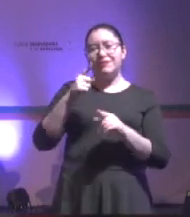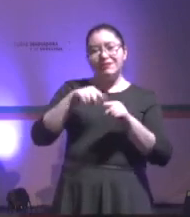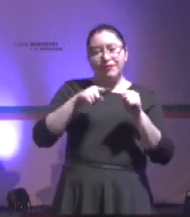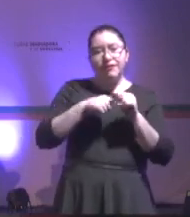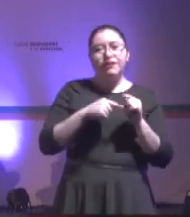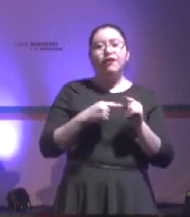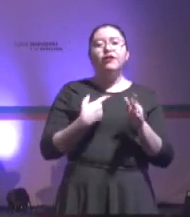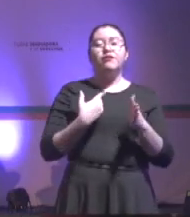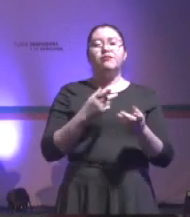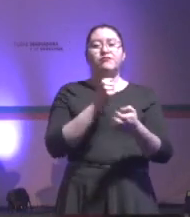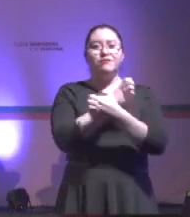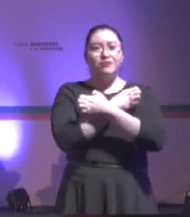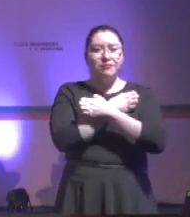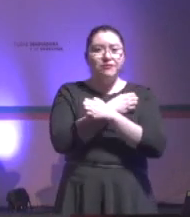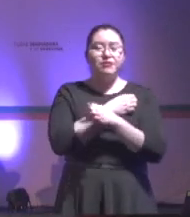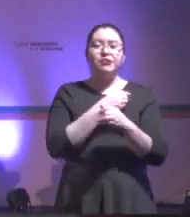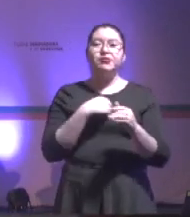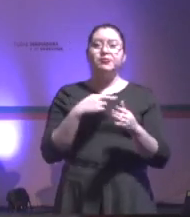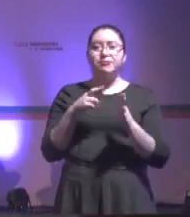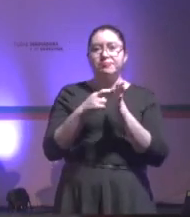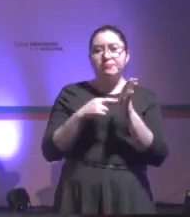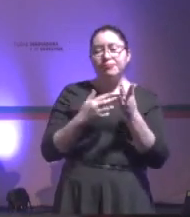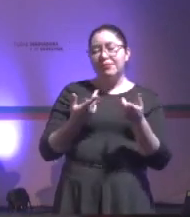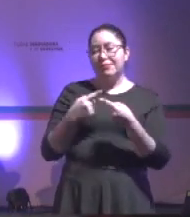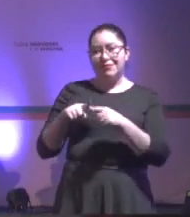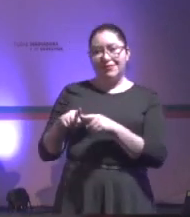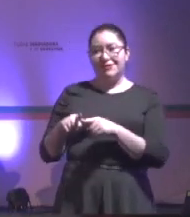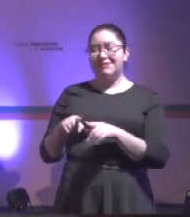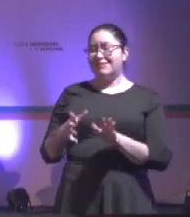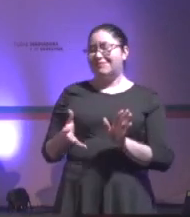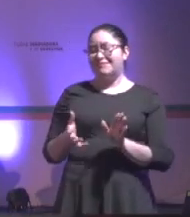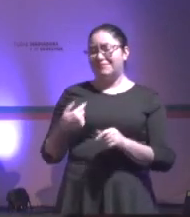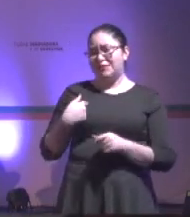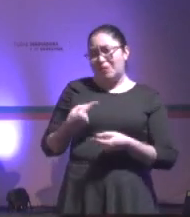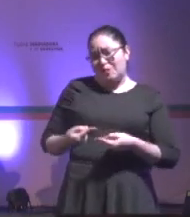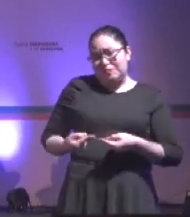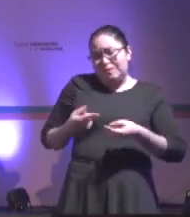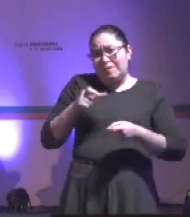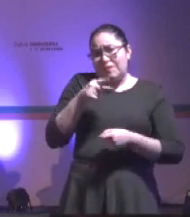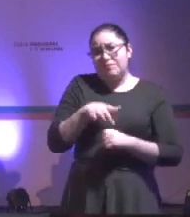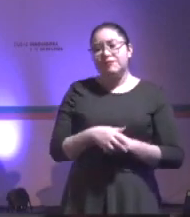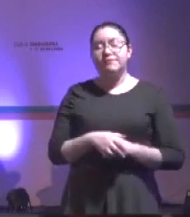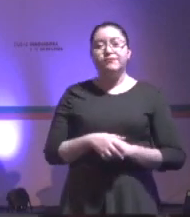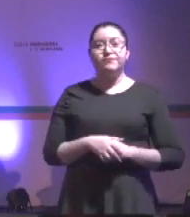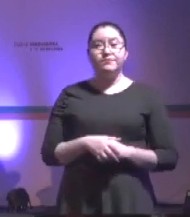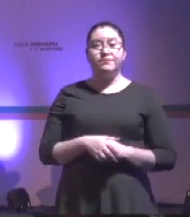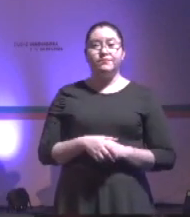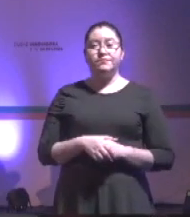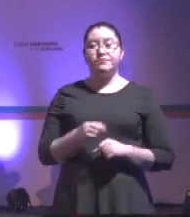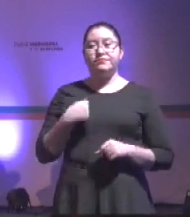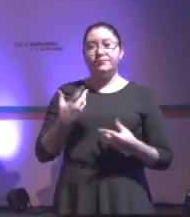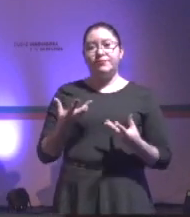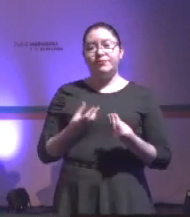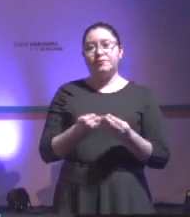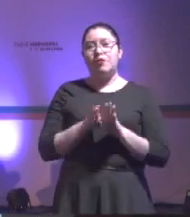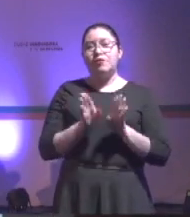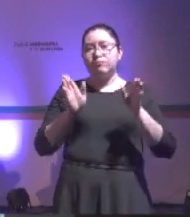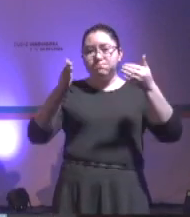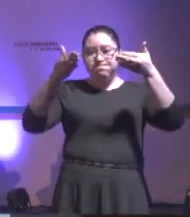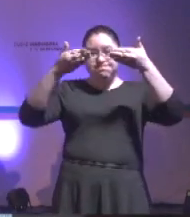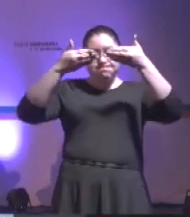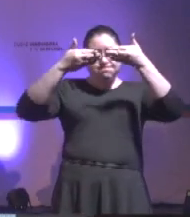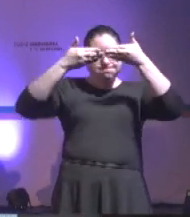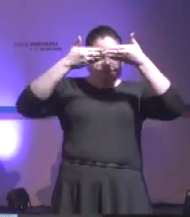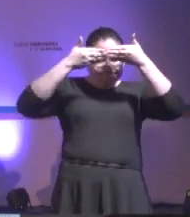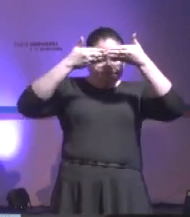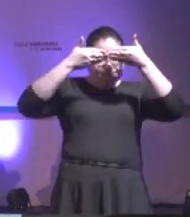ética, nos partieron el queso con eso. Entonces, yo crecí mucho estando quizás un poco más cegada que